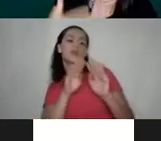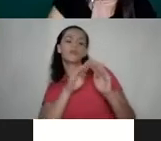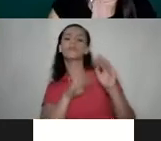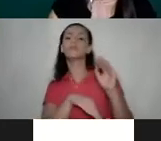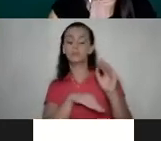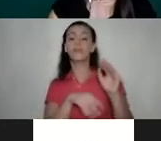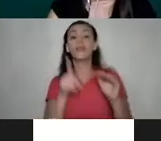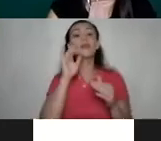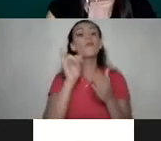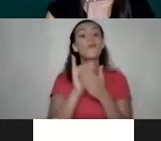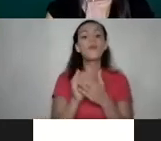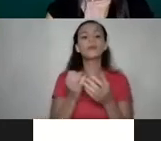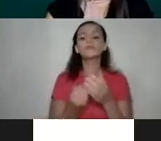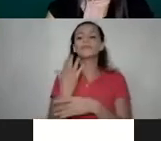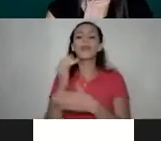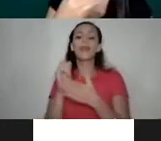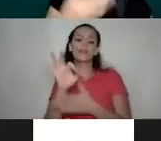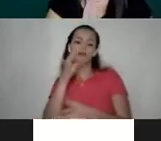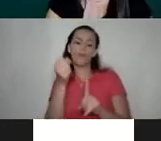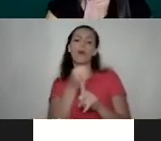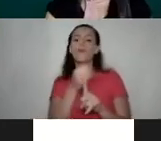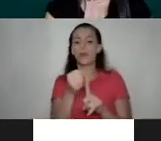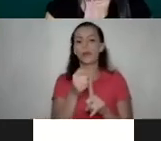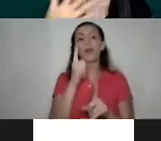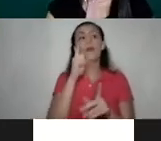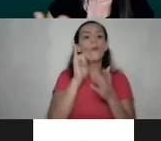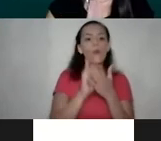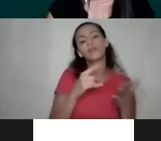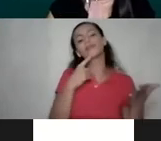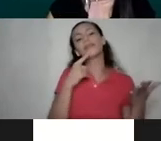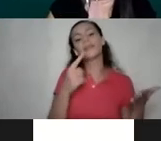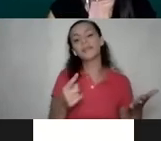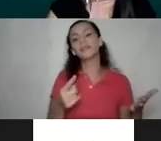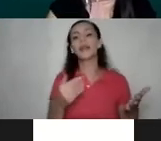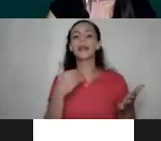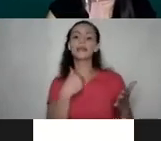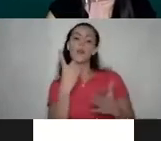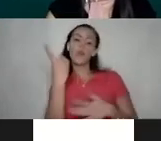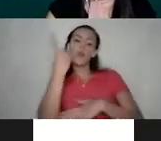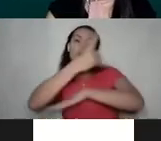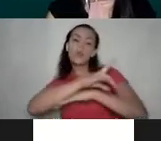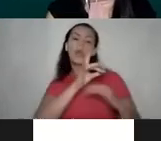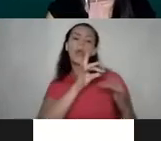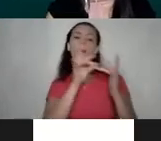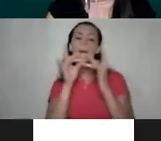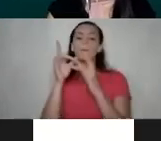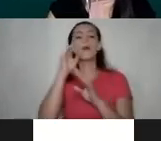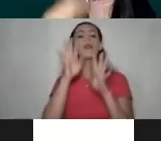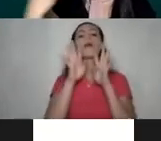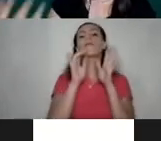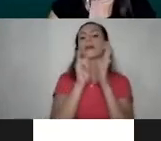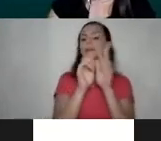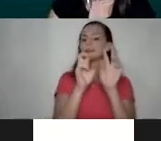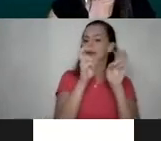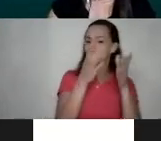Y por eso es que se generan estas formas de violencia y por eso es que se dice vamos a tener un día en particular para conversar sobre este tema y para